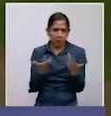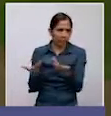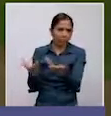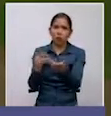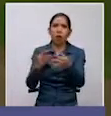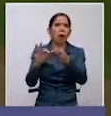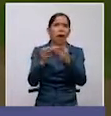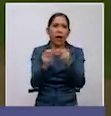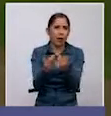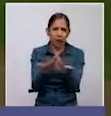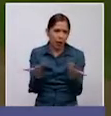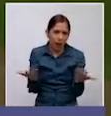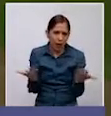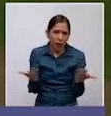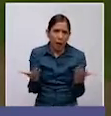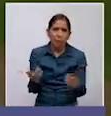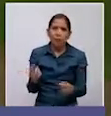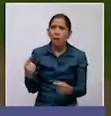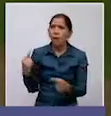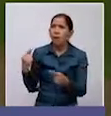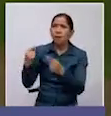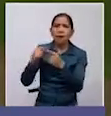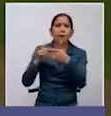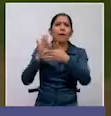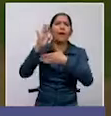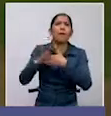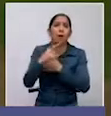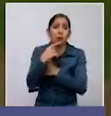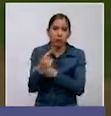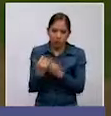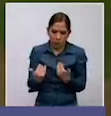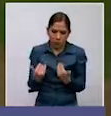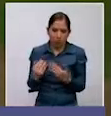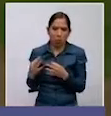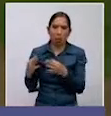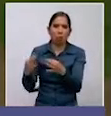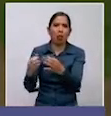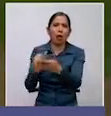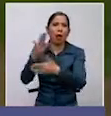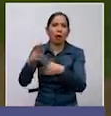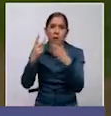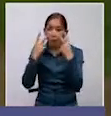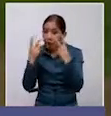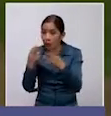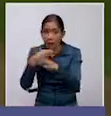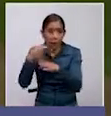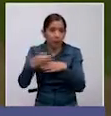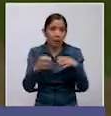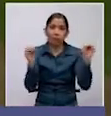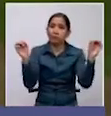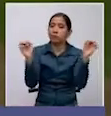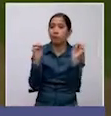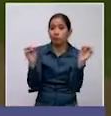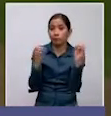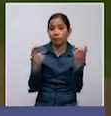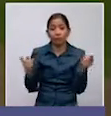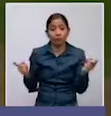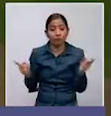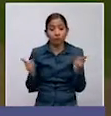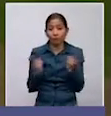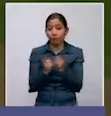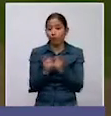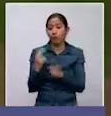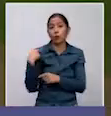esta zona hasta el mes de febrero. Ya estamos en el mes de abril y, bueno, no hemos visto resultado alguno. De esta manera nosotros